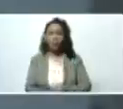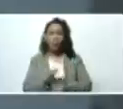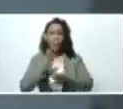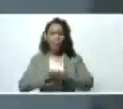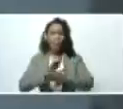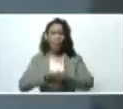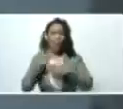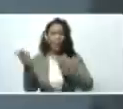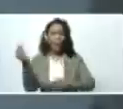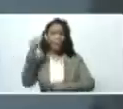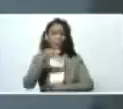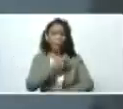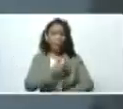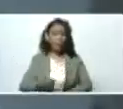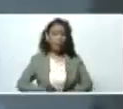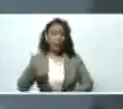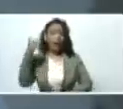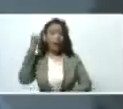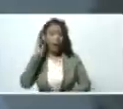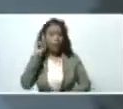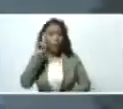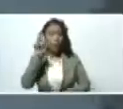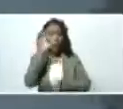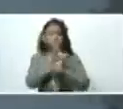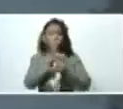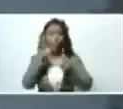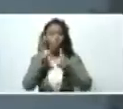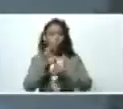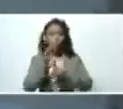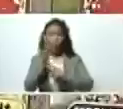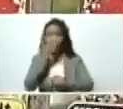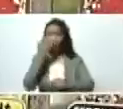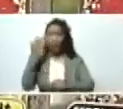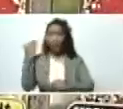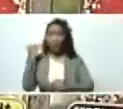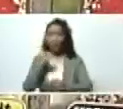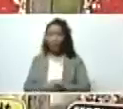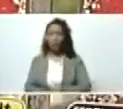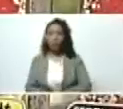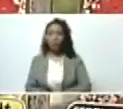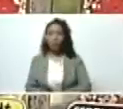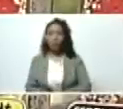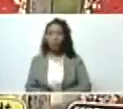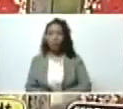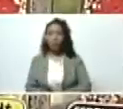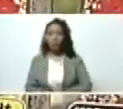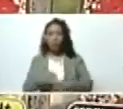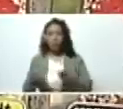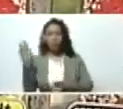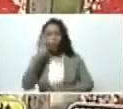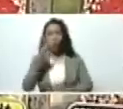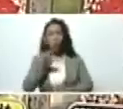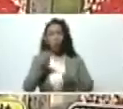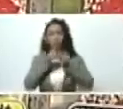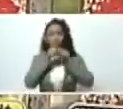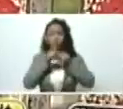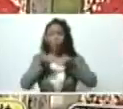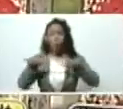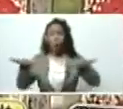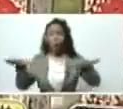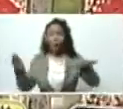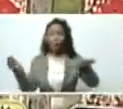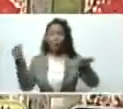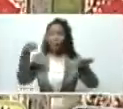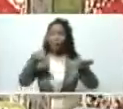además presidente ha habido una cultura en el pasado de uso masivo y